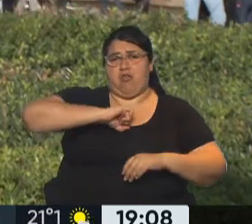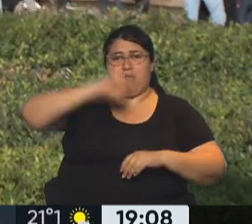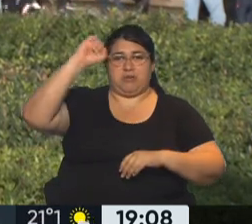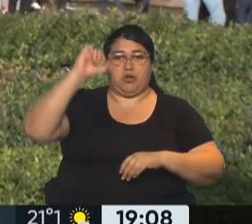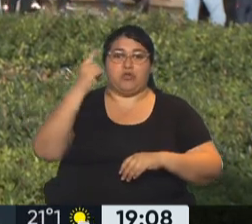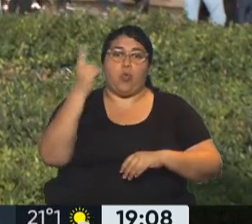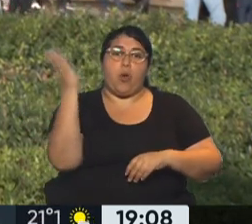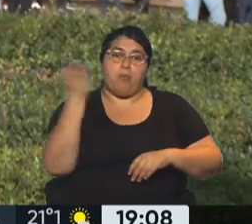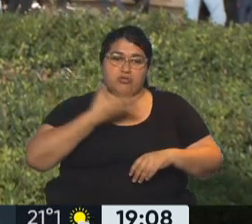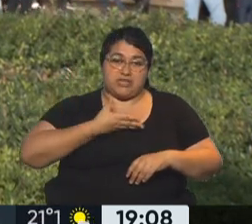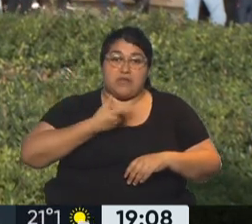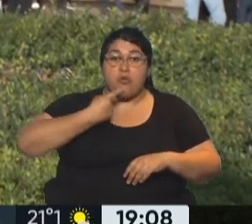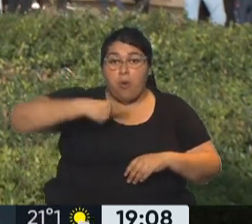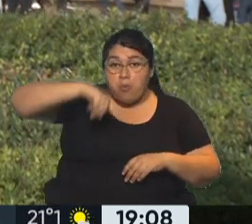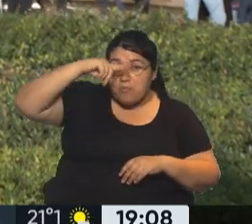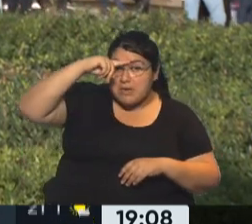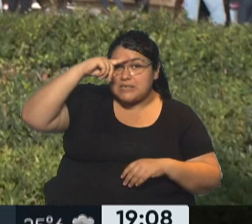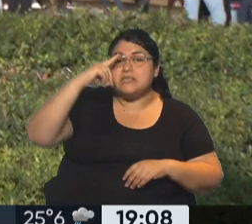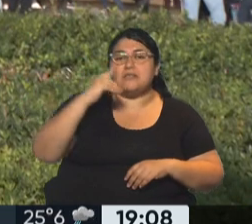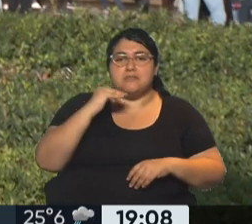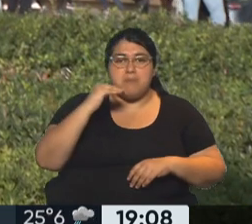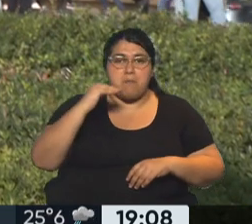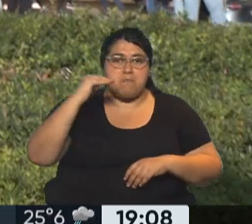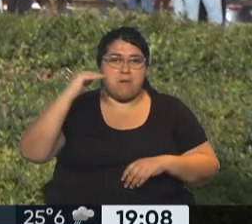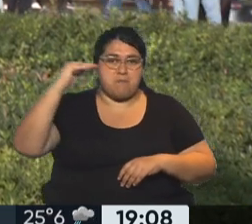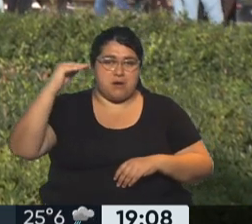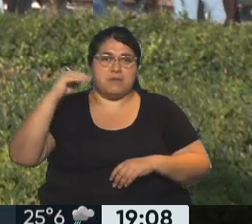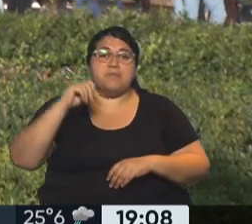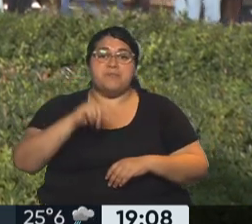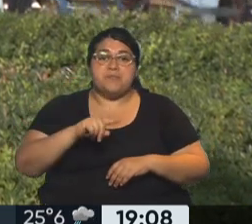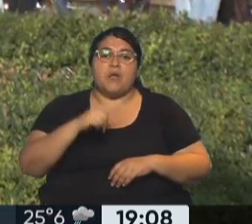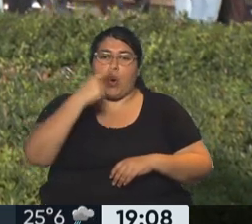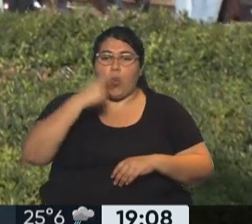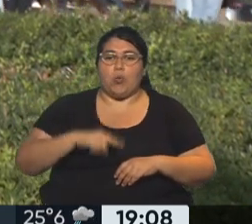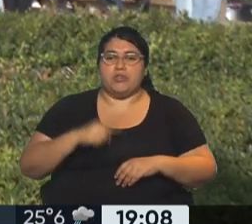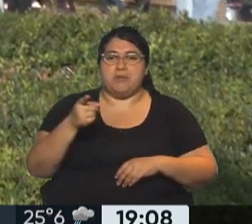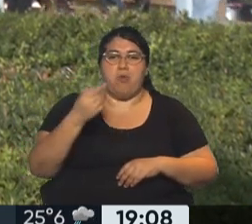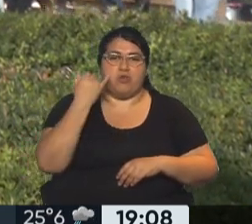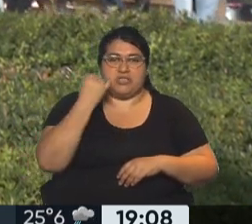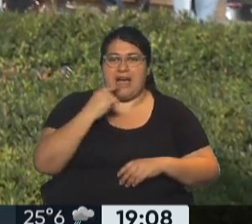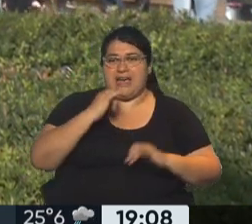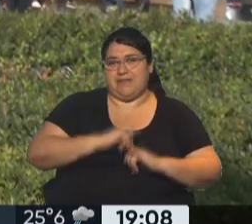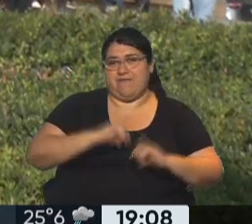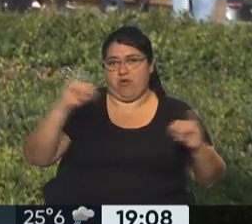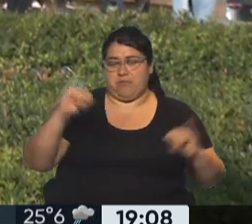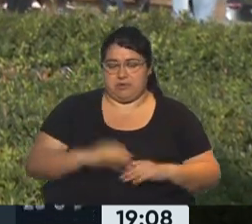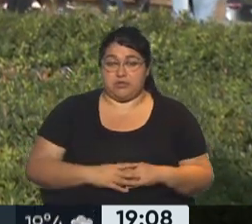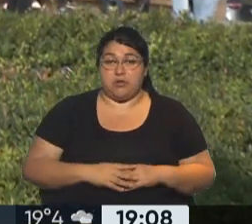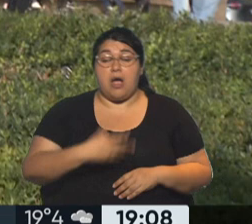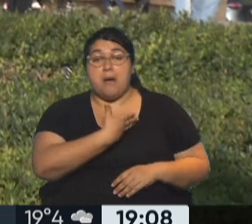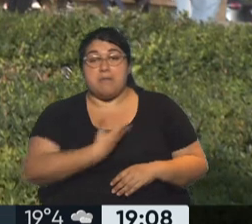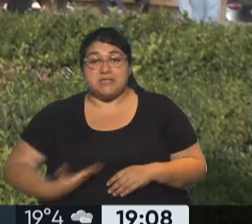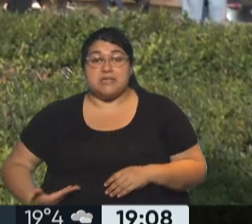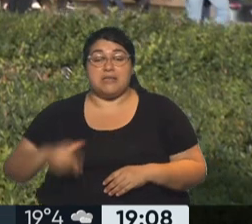mensual, que fue el último registro publicado. El presidente